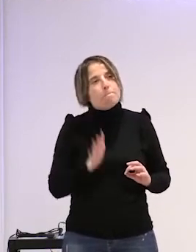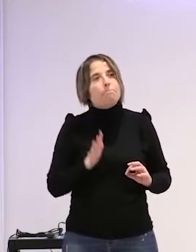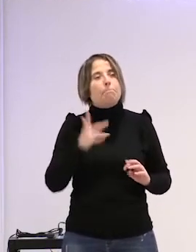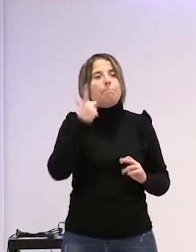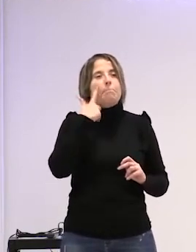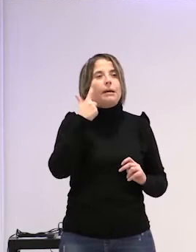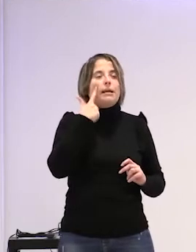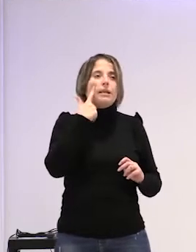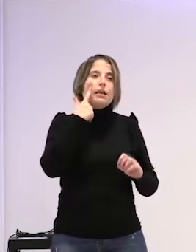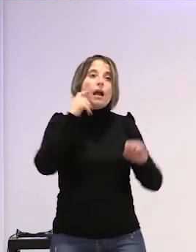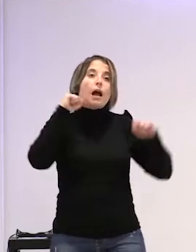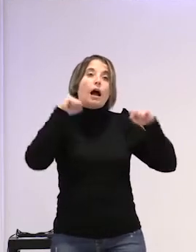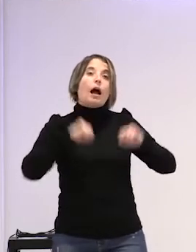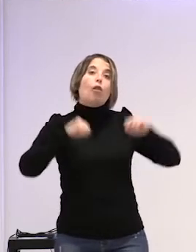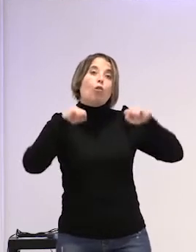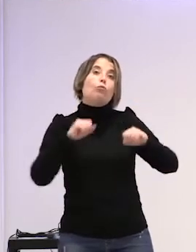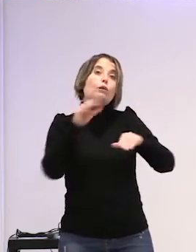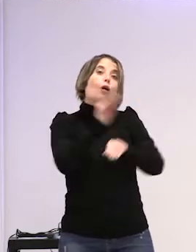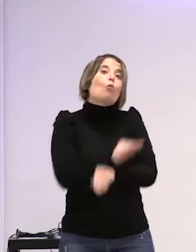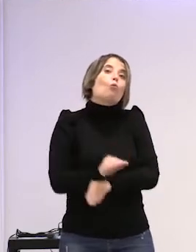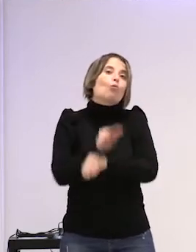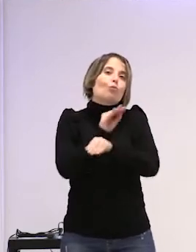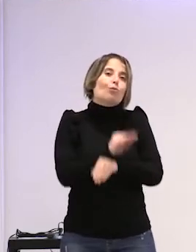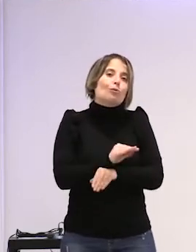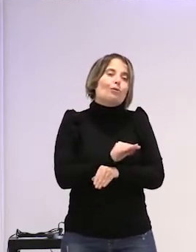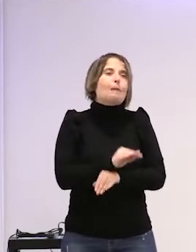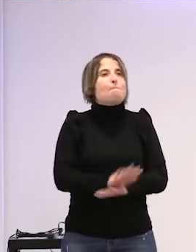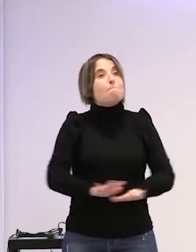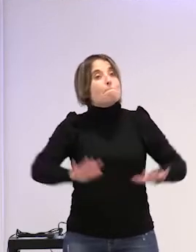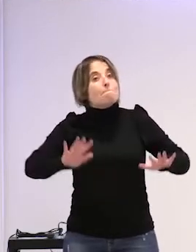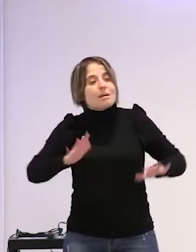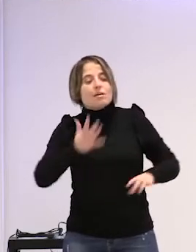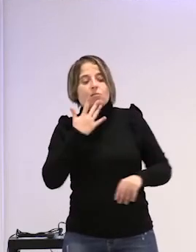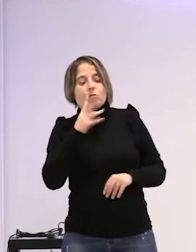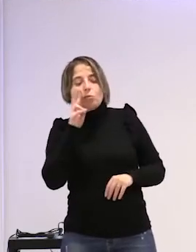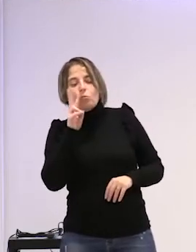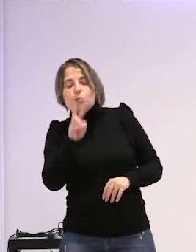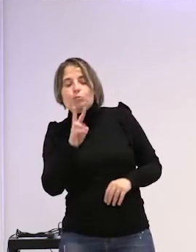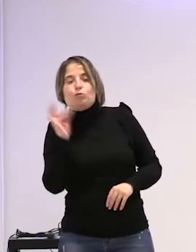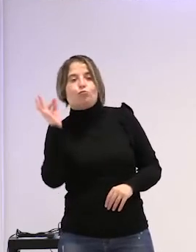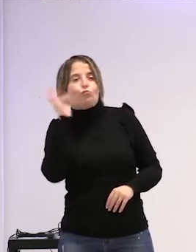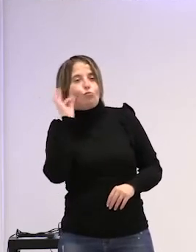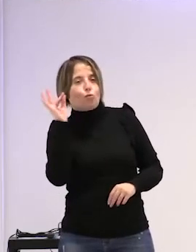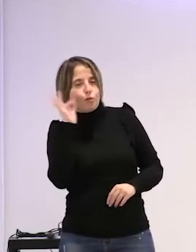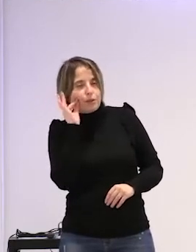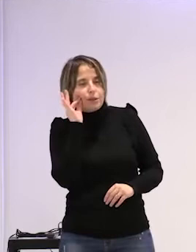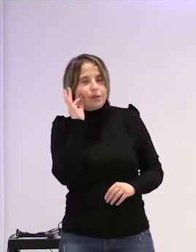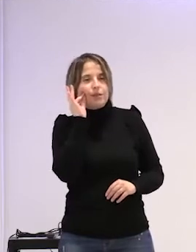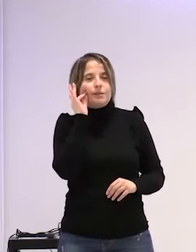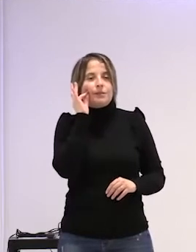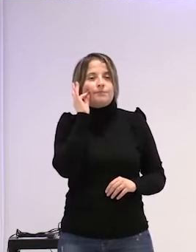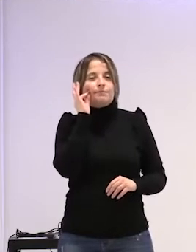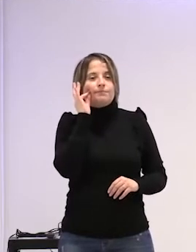probablemente de adulta cuidadora pero que al mismo tiempo cuando vemos que las mujeres han tenido que hacer